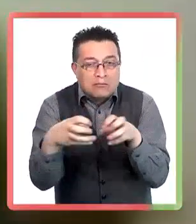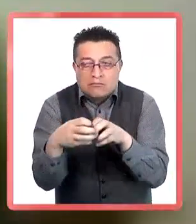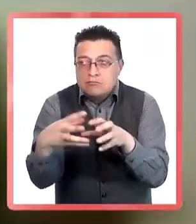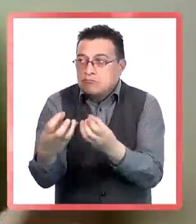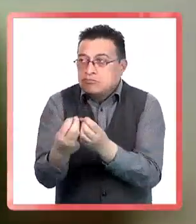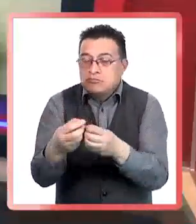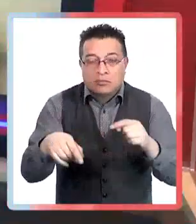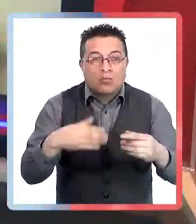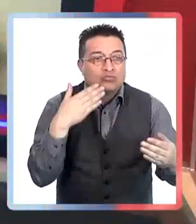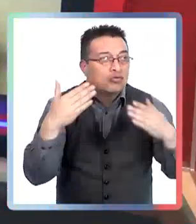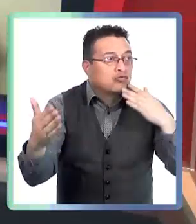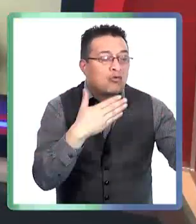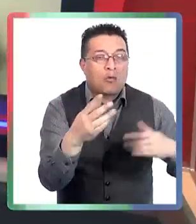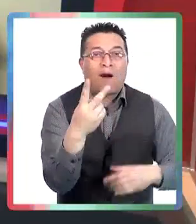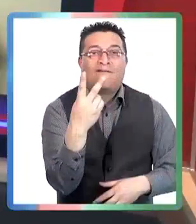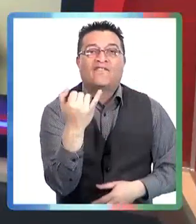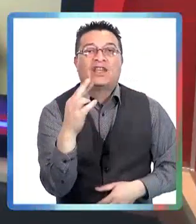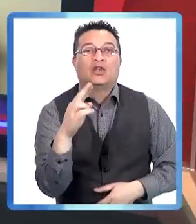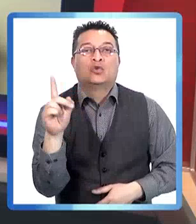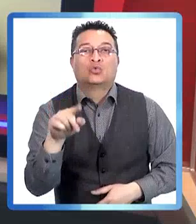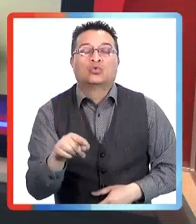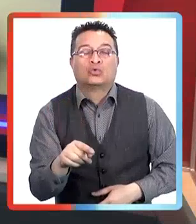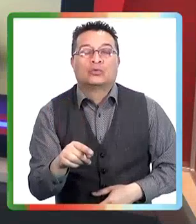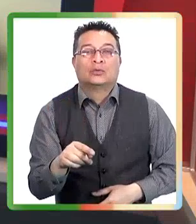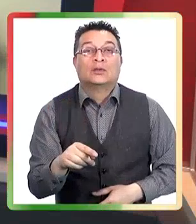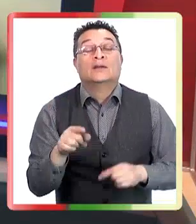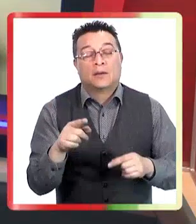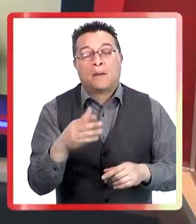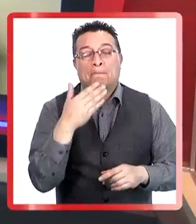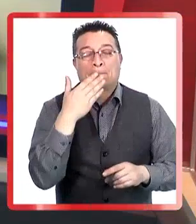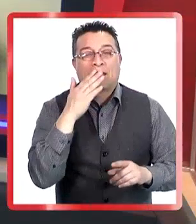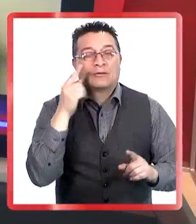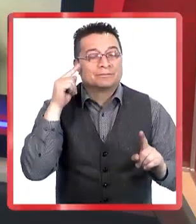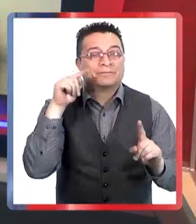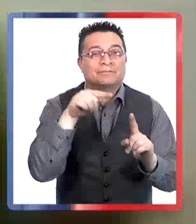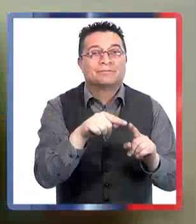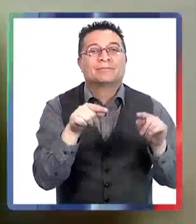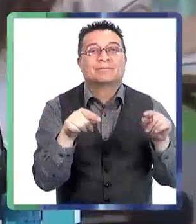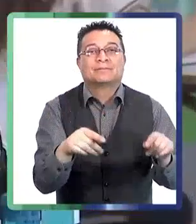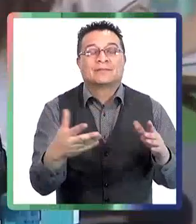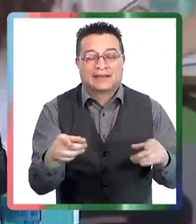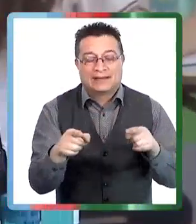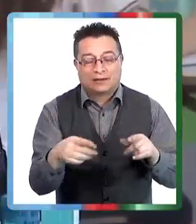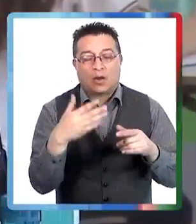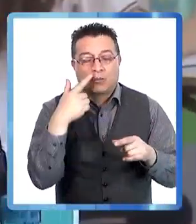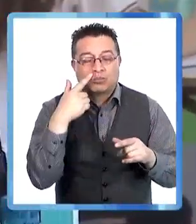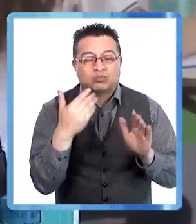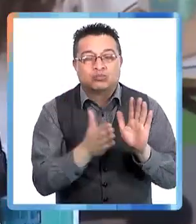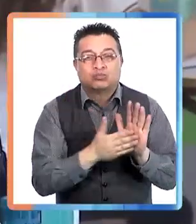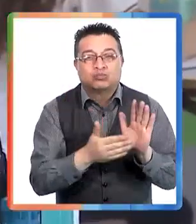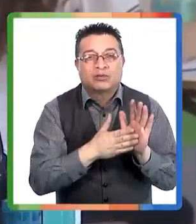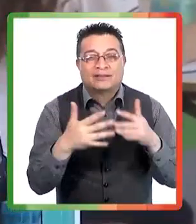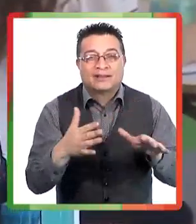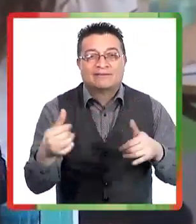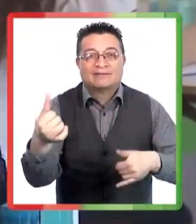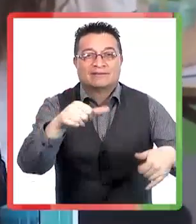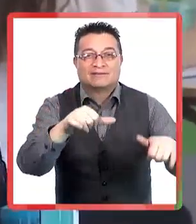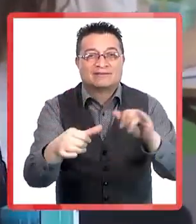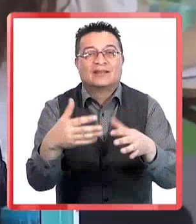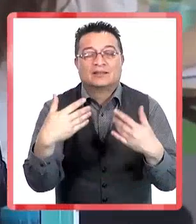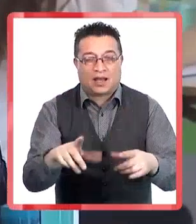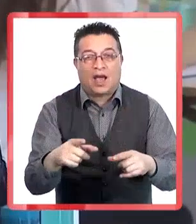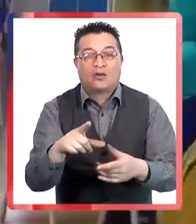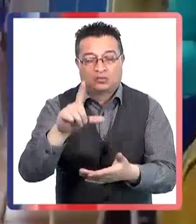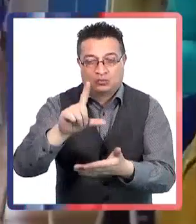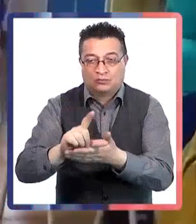espacio frío bien ventilado a un espacio cerrado, calefaccionado con un grupo de niños. Donde se juntan cinco más niños,